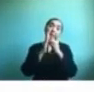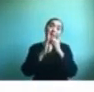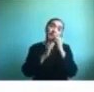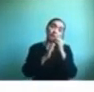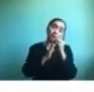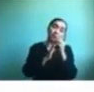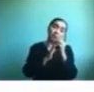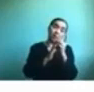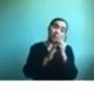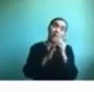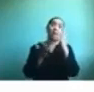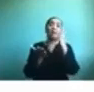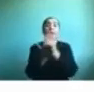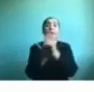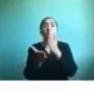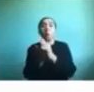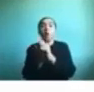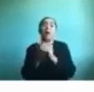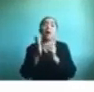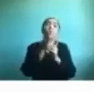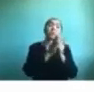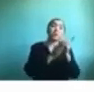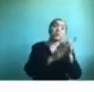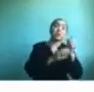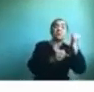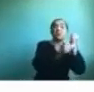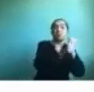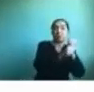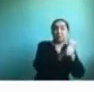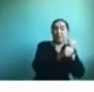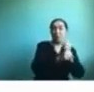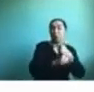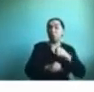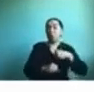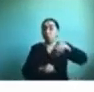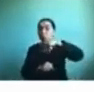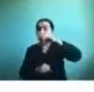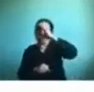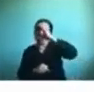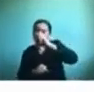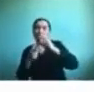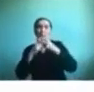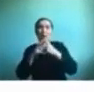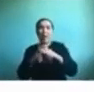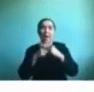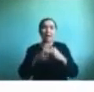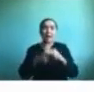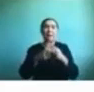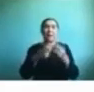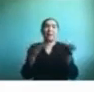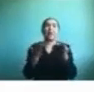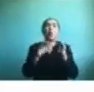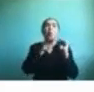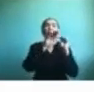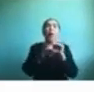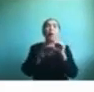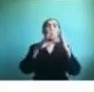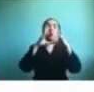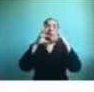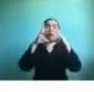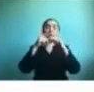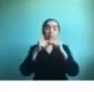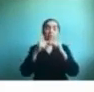el colegio como en el trabajo entonces buscamos las mejores herramientas para poder apoyar a las familias y